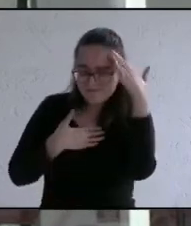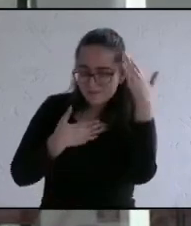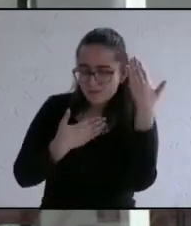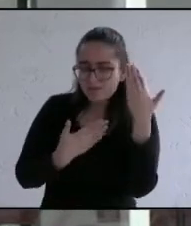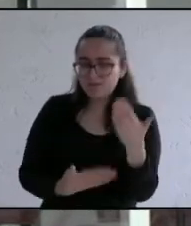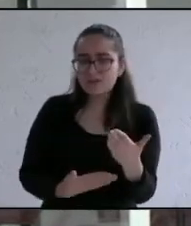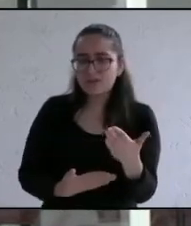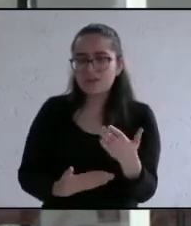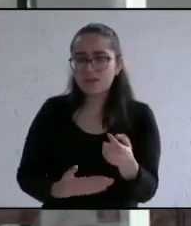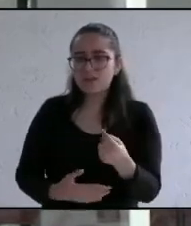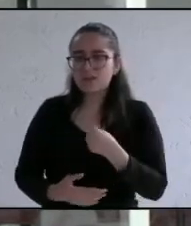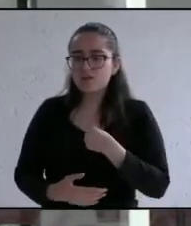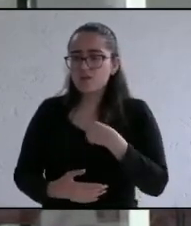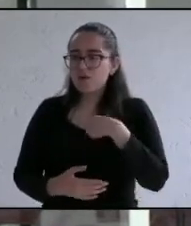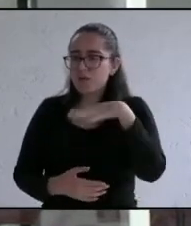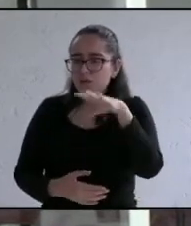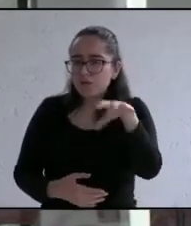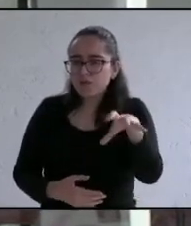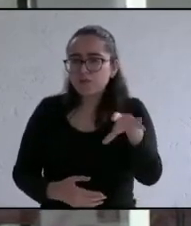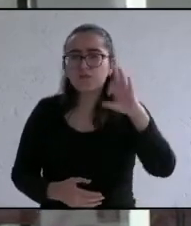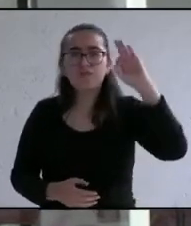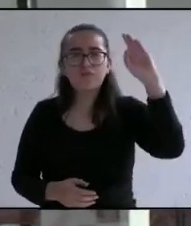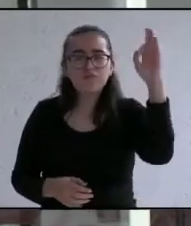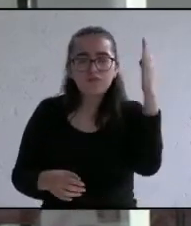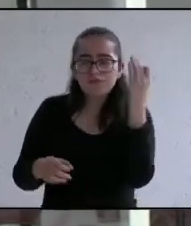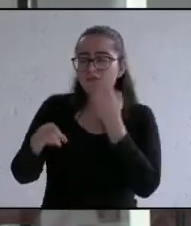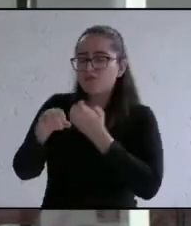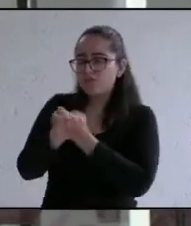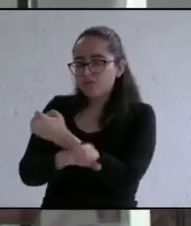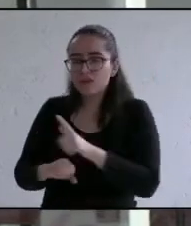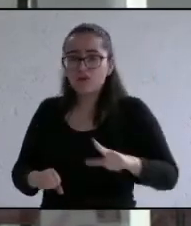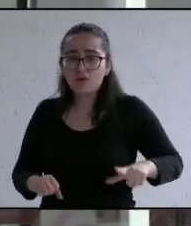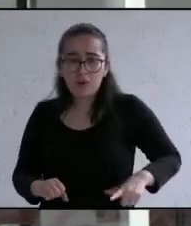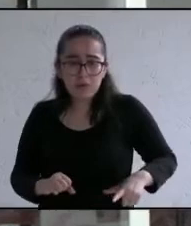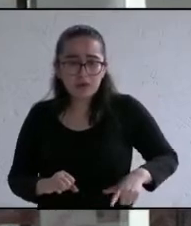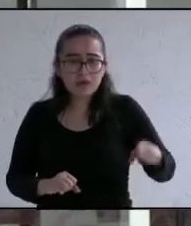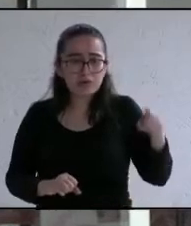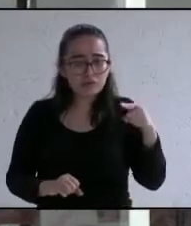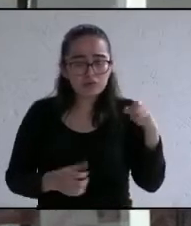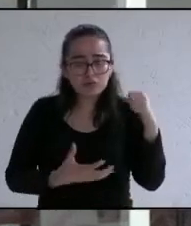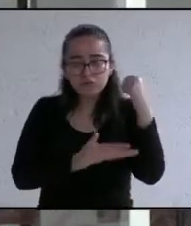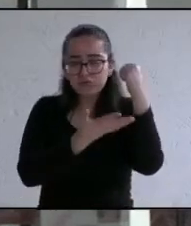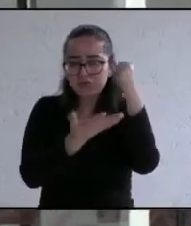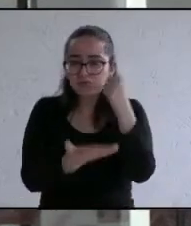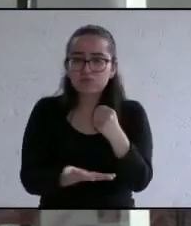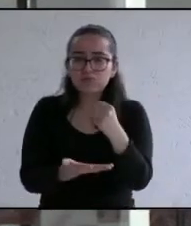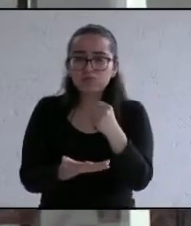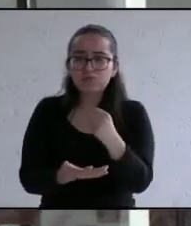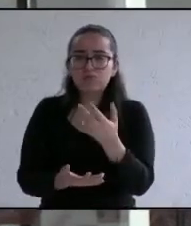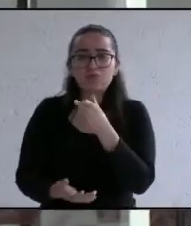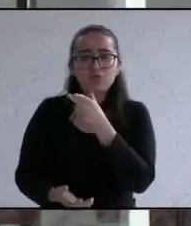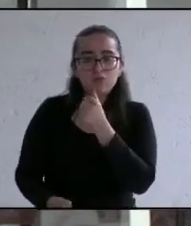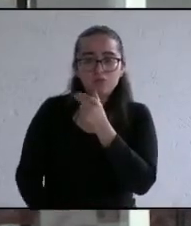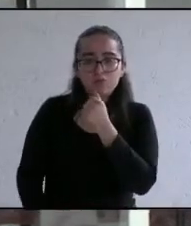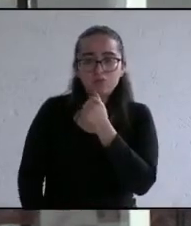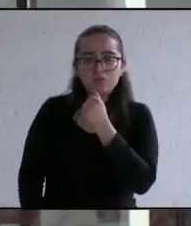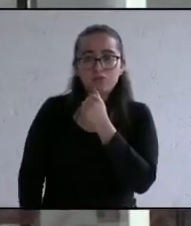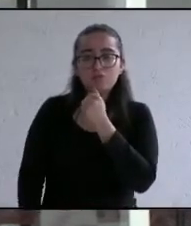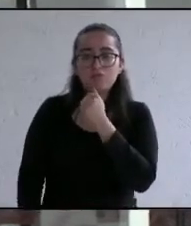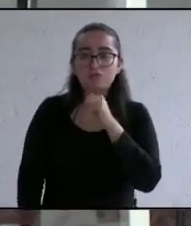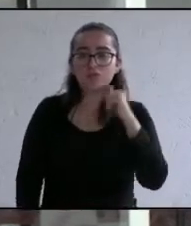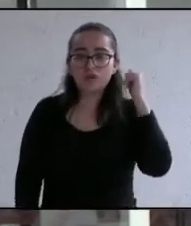estatales federales vamos a lograr hacer que esta policía de nuestro